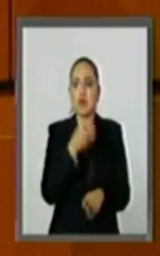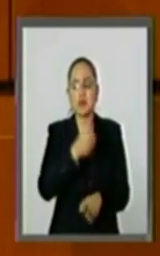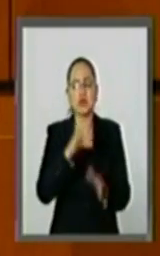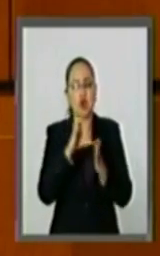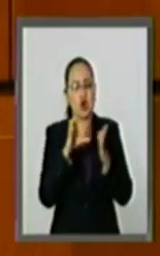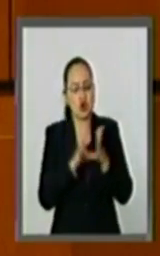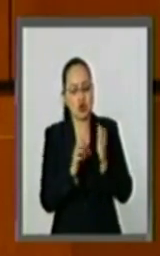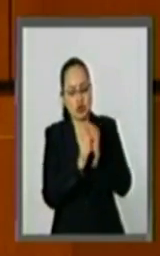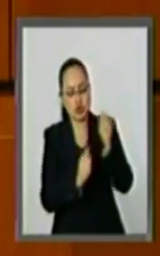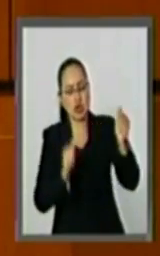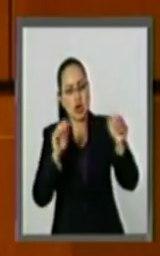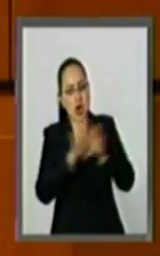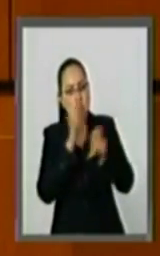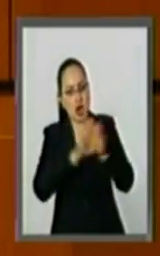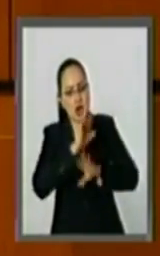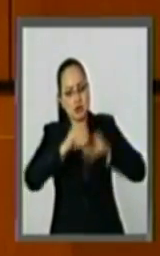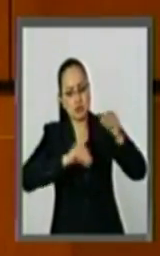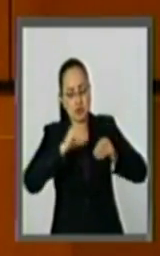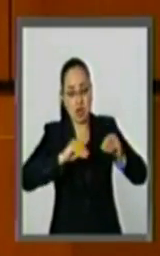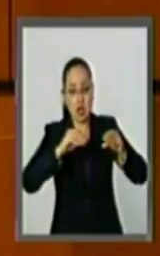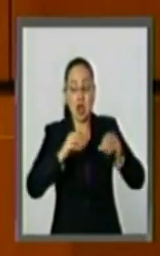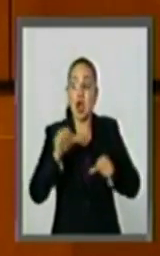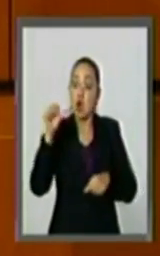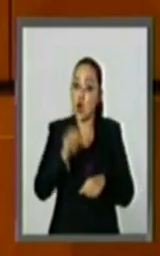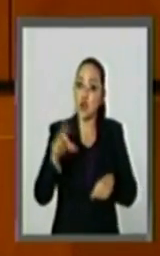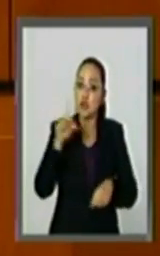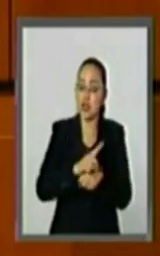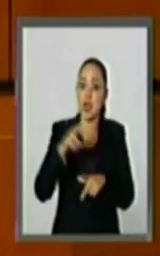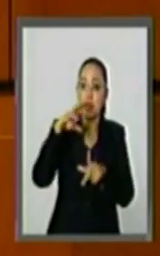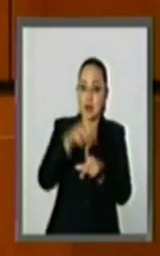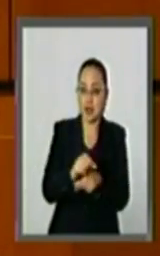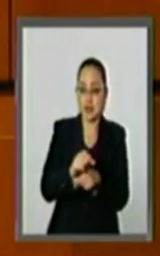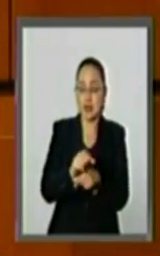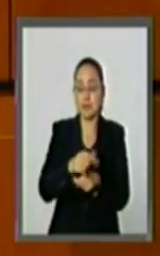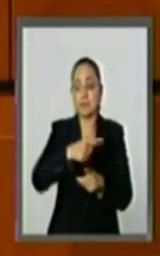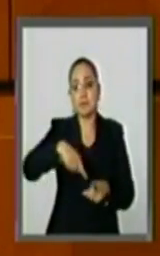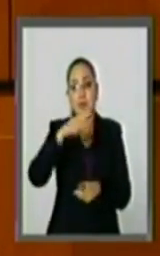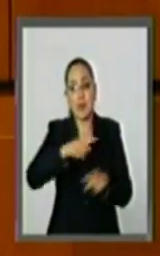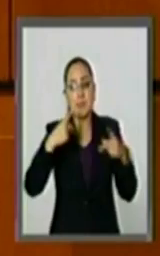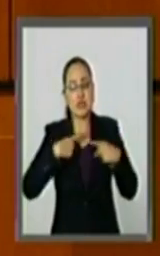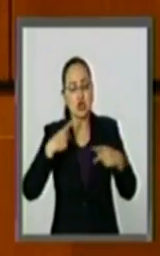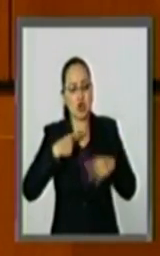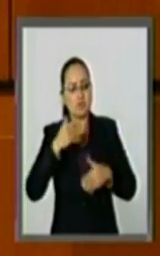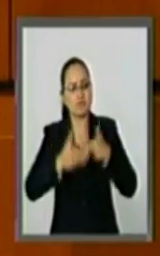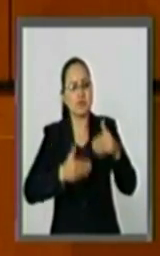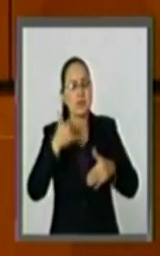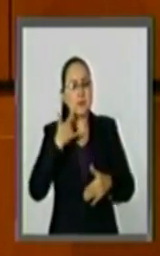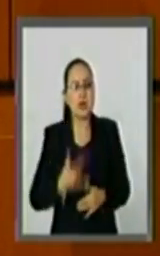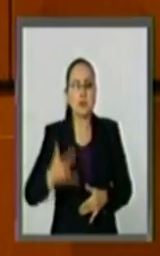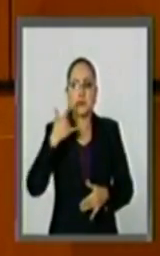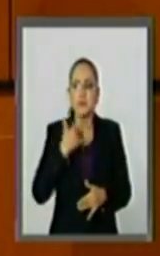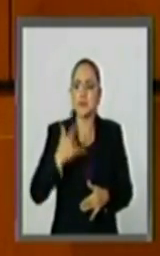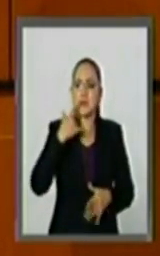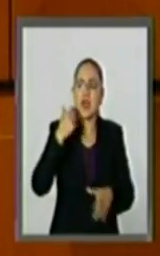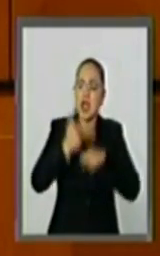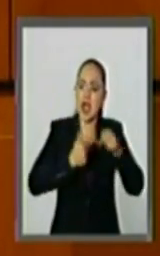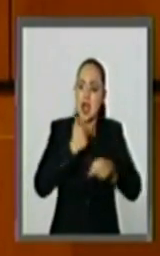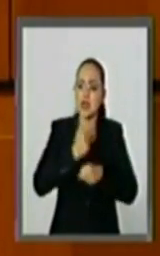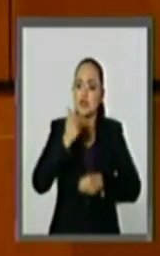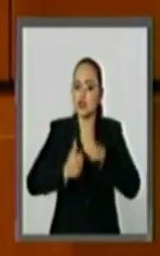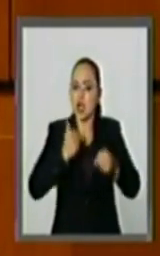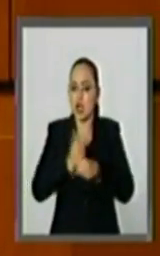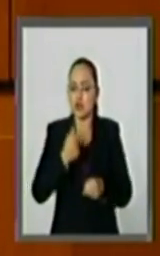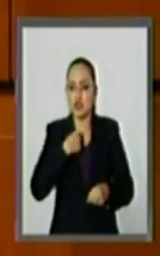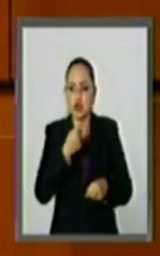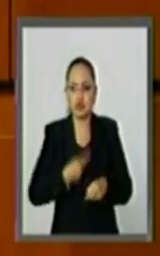constitucional, hoy se logra. Hay gente que ha luchado por mucho tiempo y tengo que decirlo aquí, desde